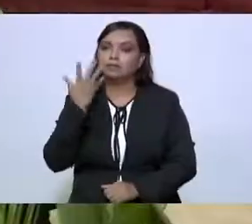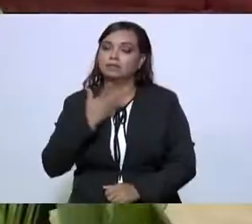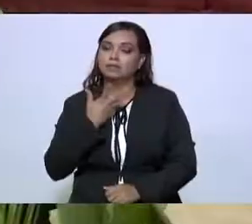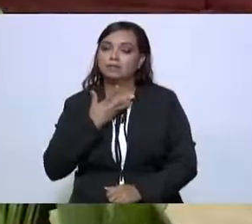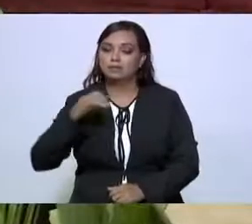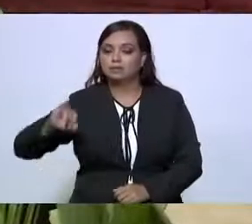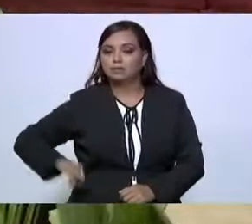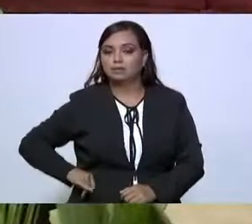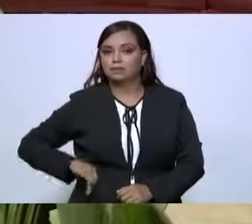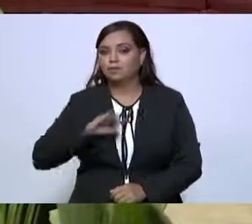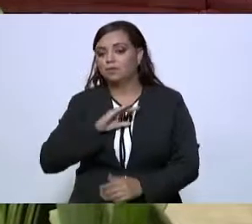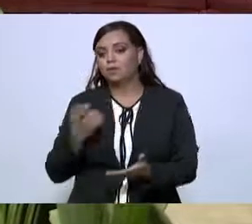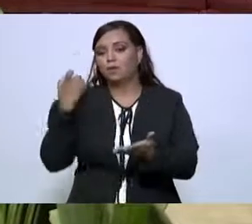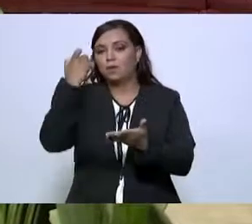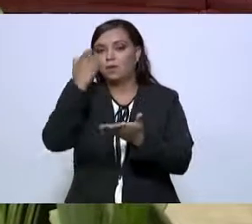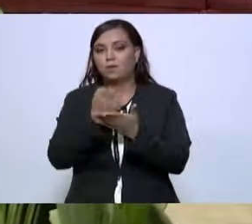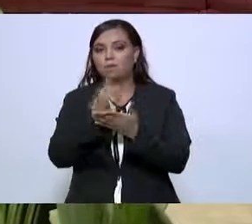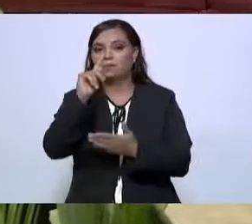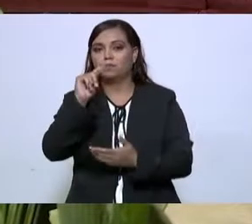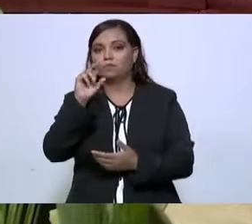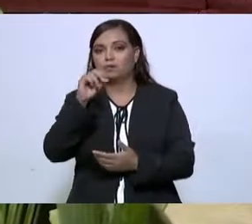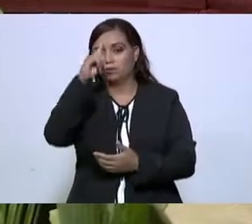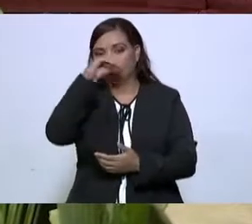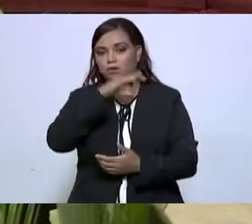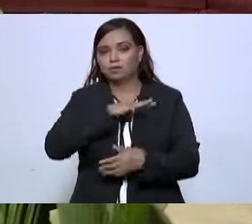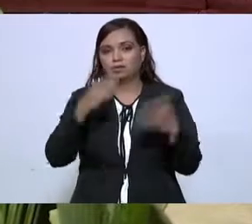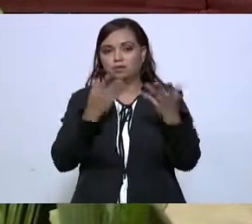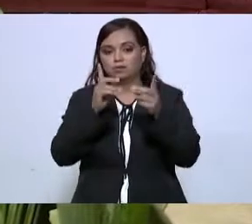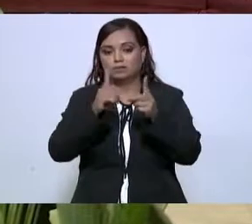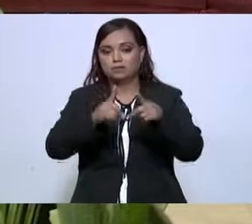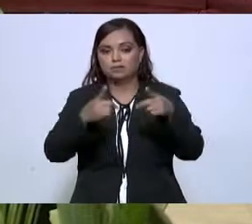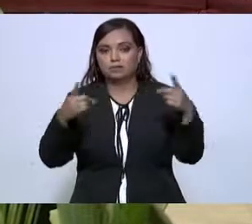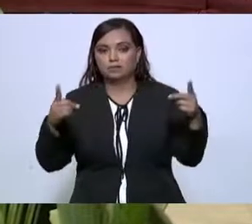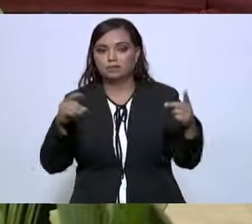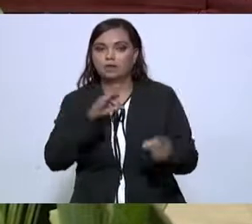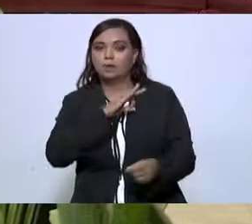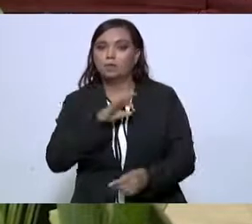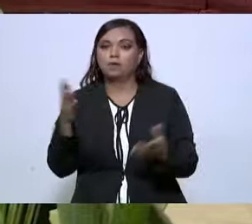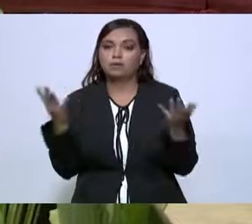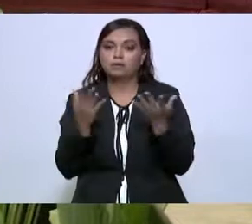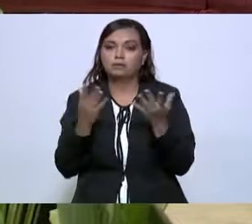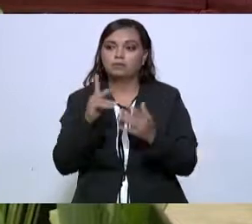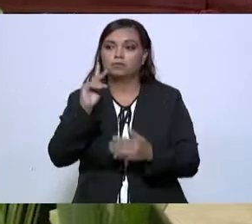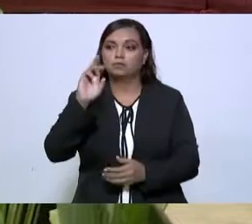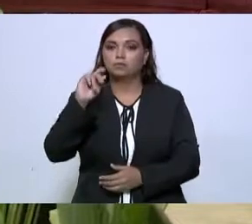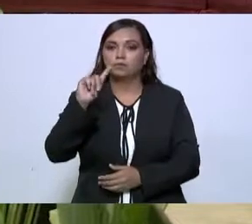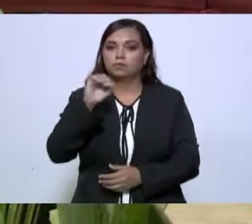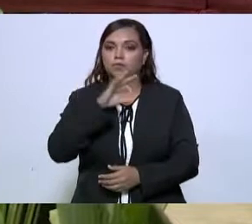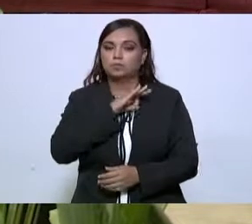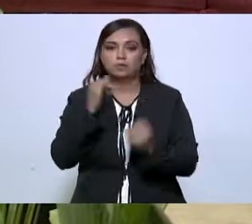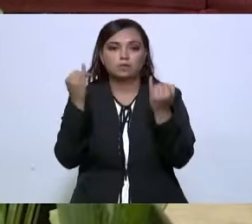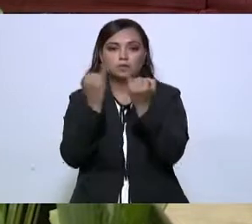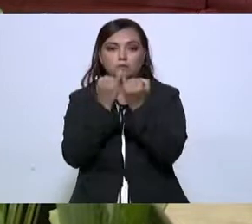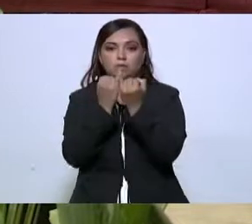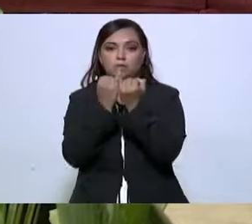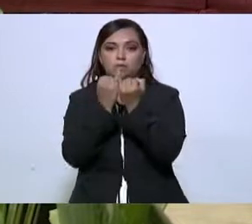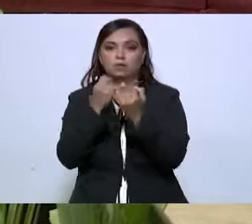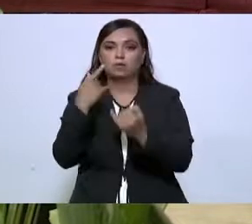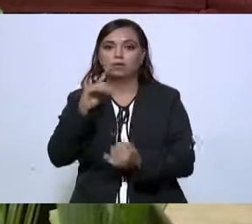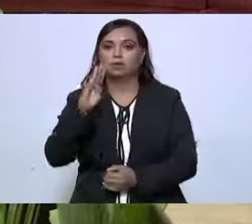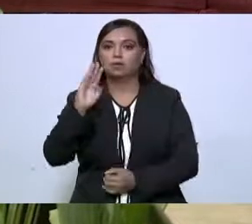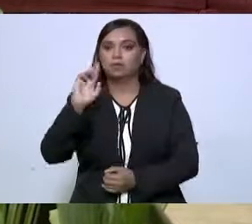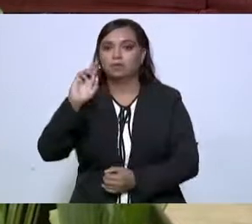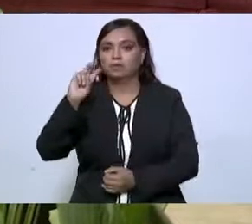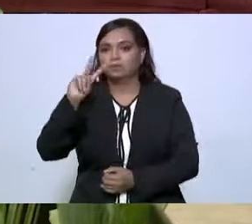interesadas en invertir en el puerto para llegar a desarrollarlo. Y puede ser un puerto que le puede incluso competir a Brownville